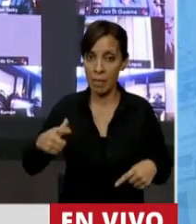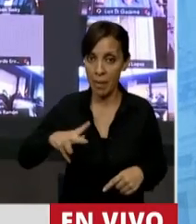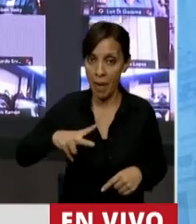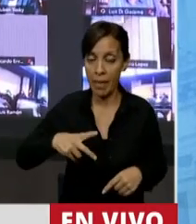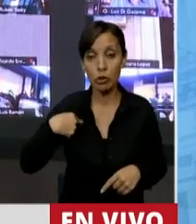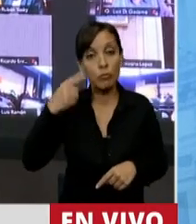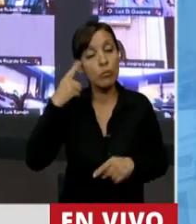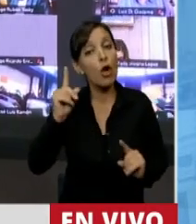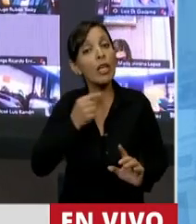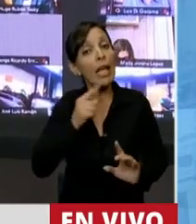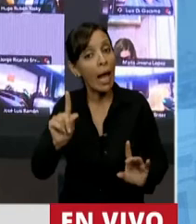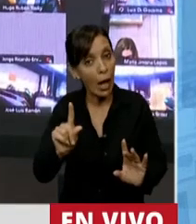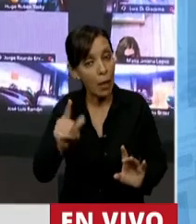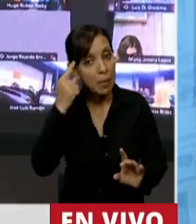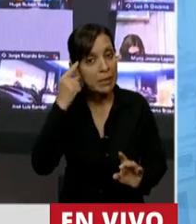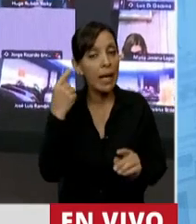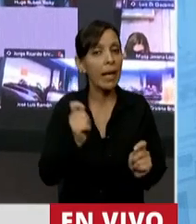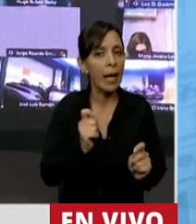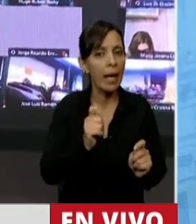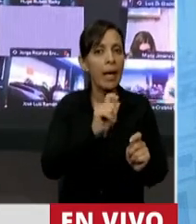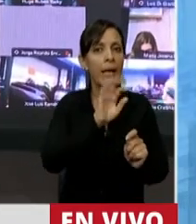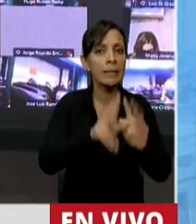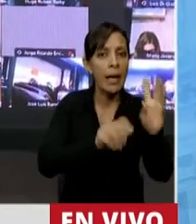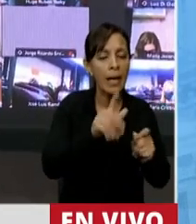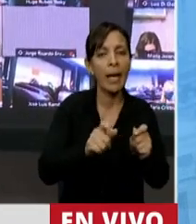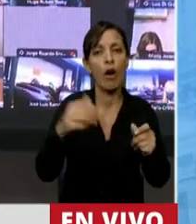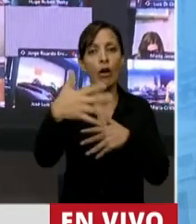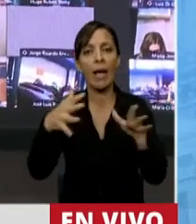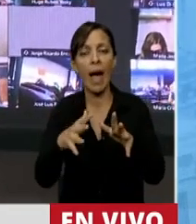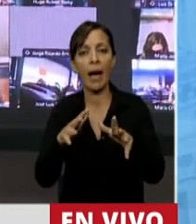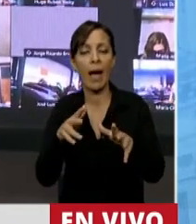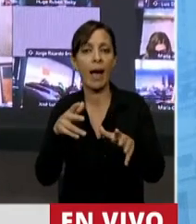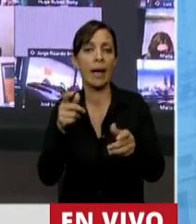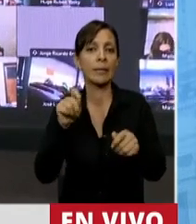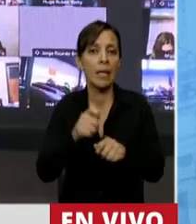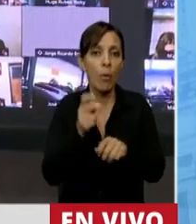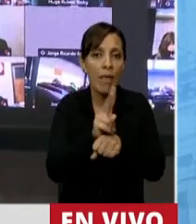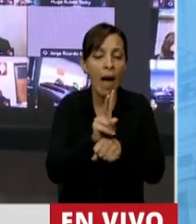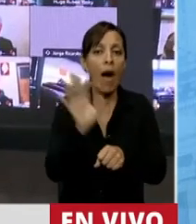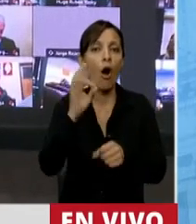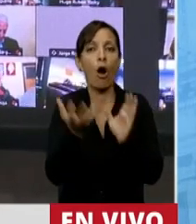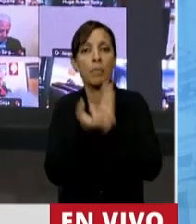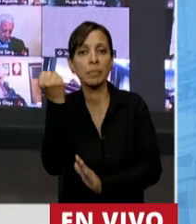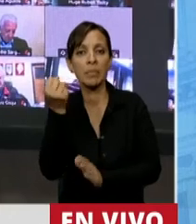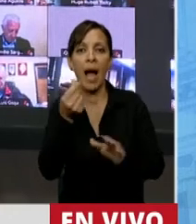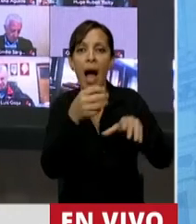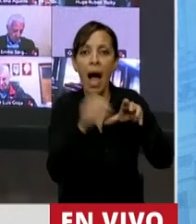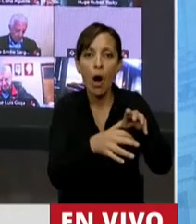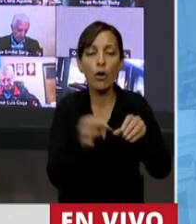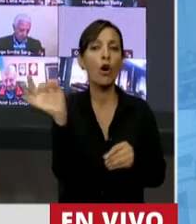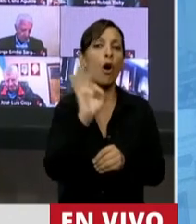los próximos serán los saqueos de las cajas de seguridad o la confiscación de los ahorros y de las cajas